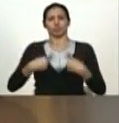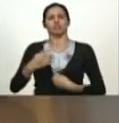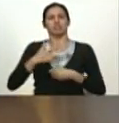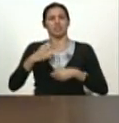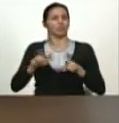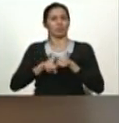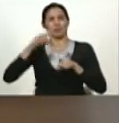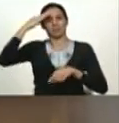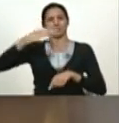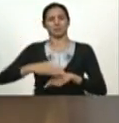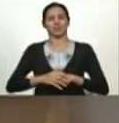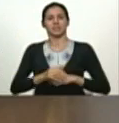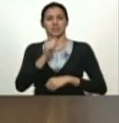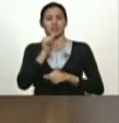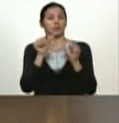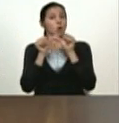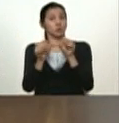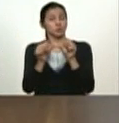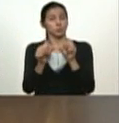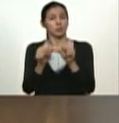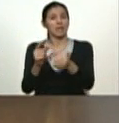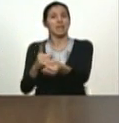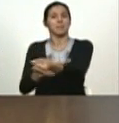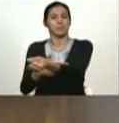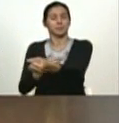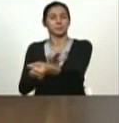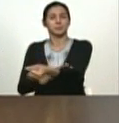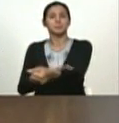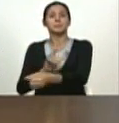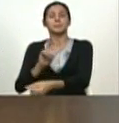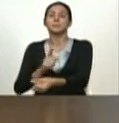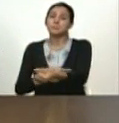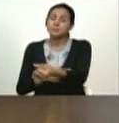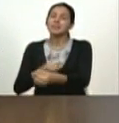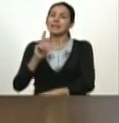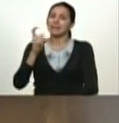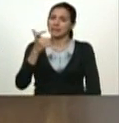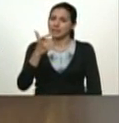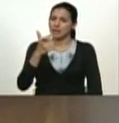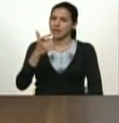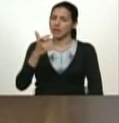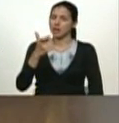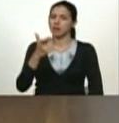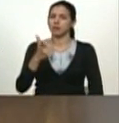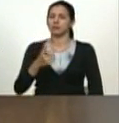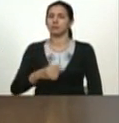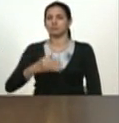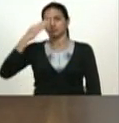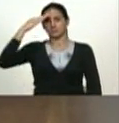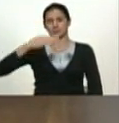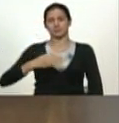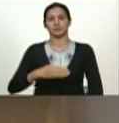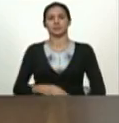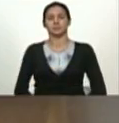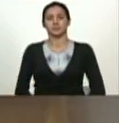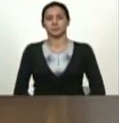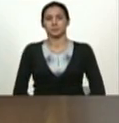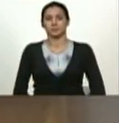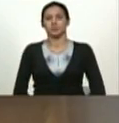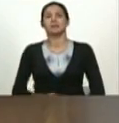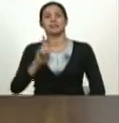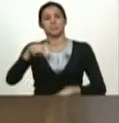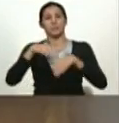se trata de la ratificación de nuestro hermano general en jefe comandante estratégico operacional de la fuerza armada nacional bolivariana y